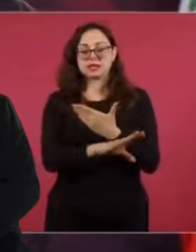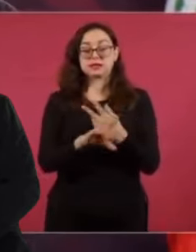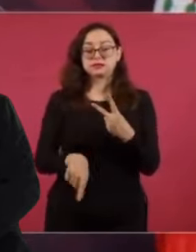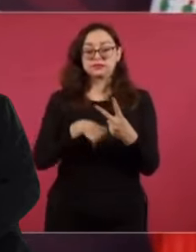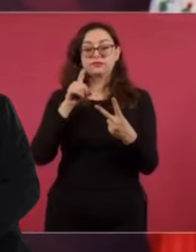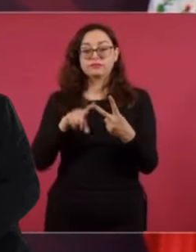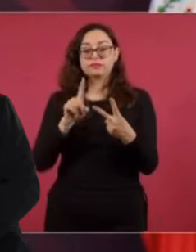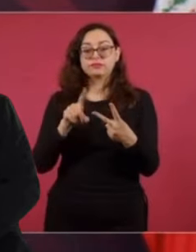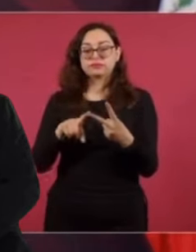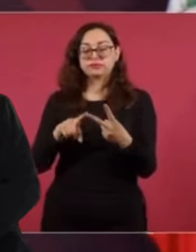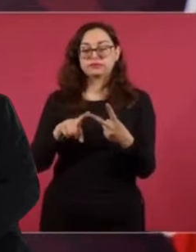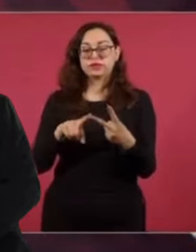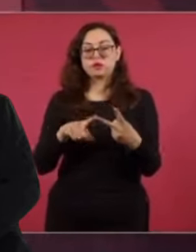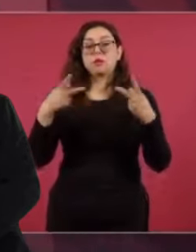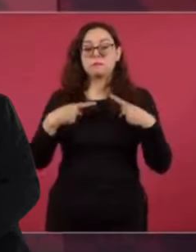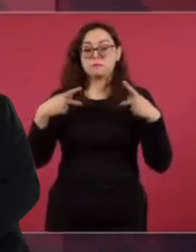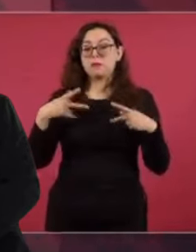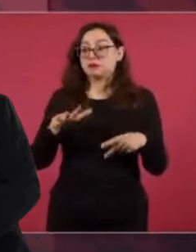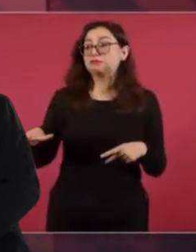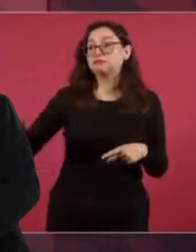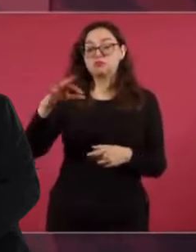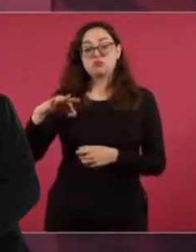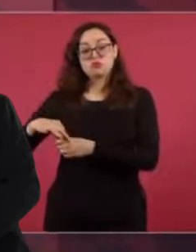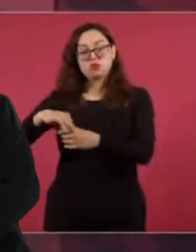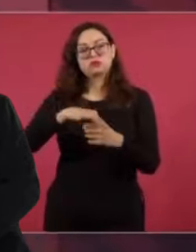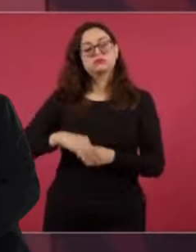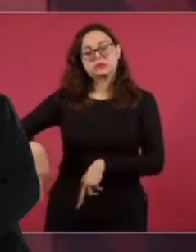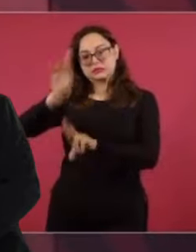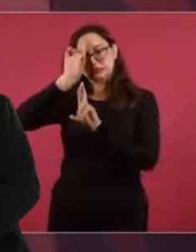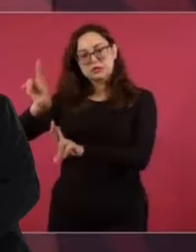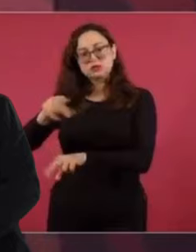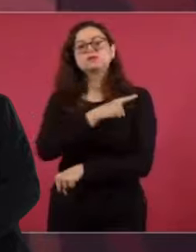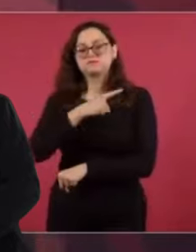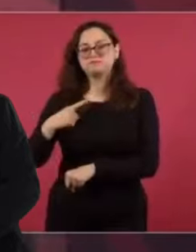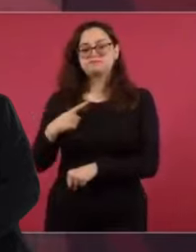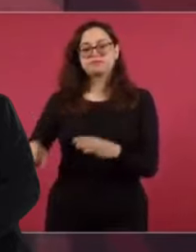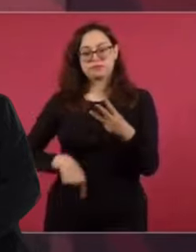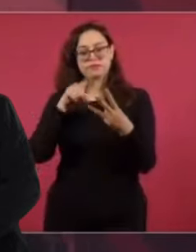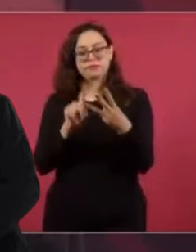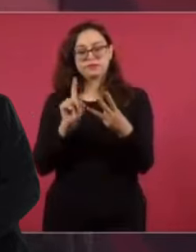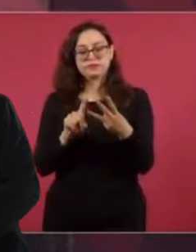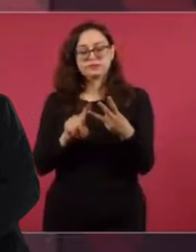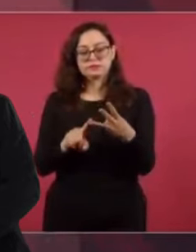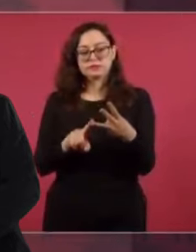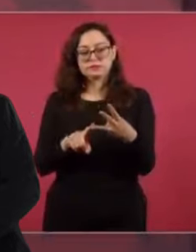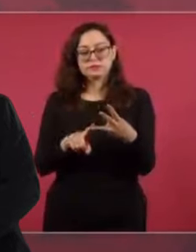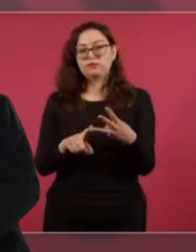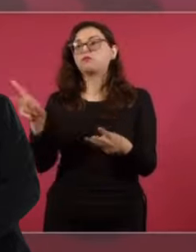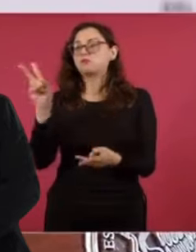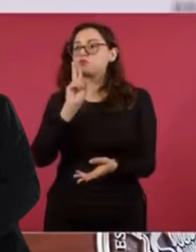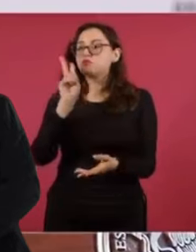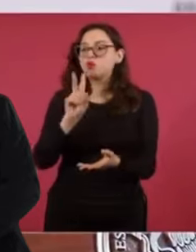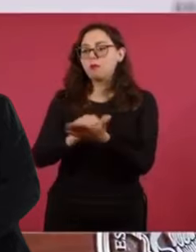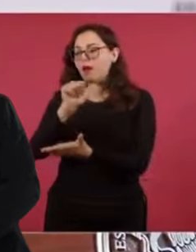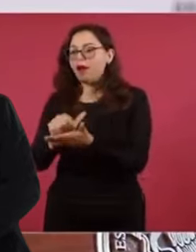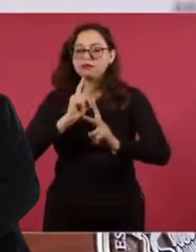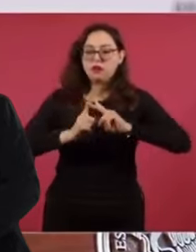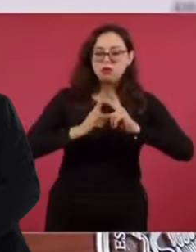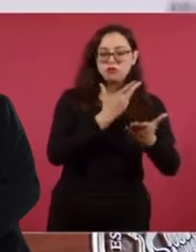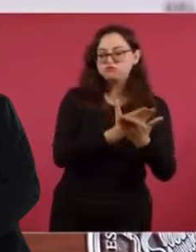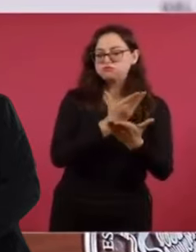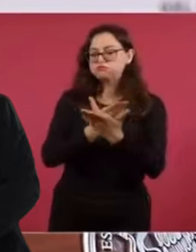se respete la voluntad de los venezolanos, tercero, que se presenten las pruebas, las actas